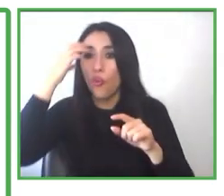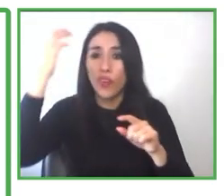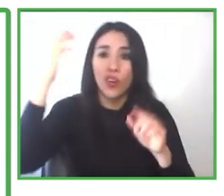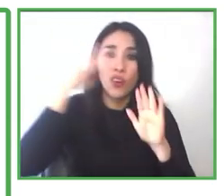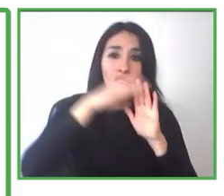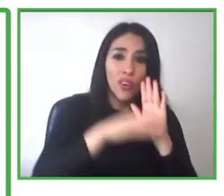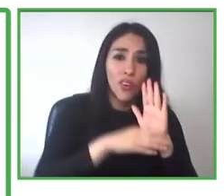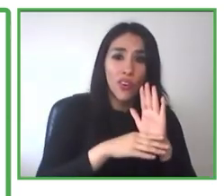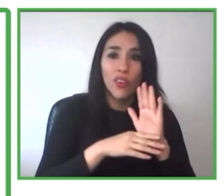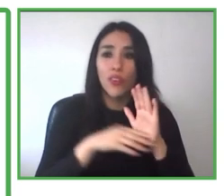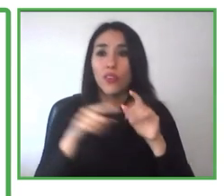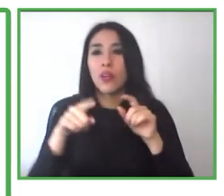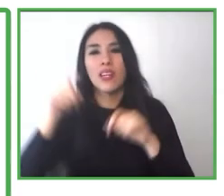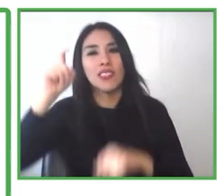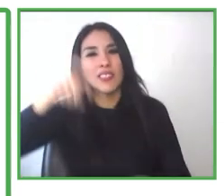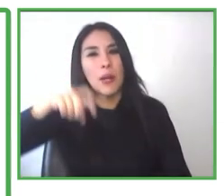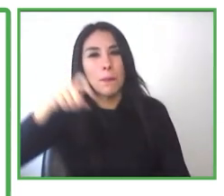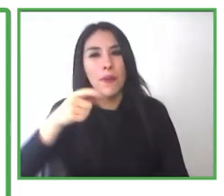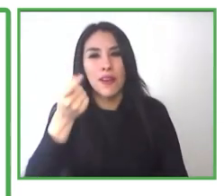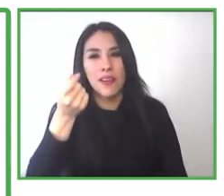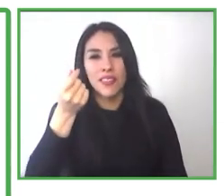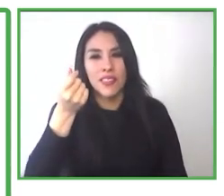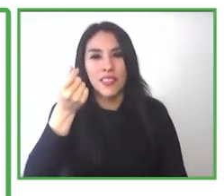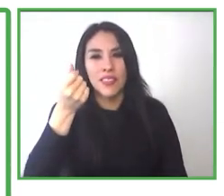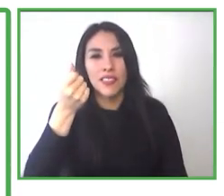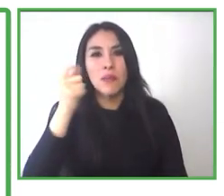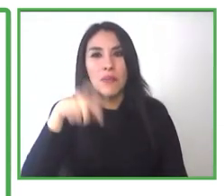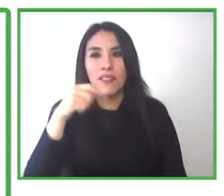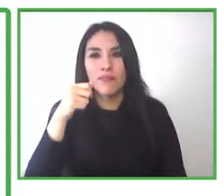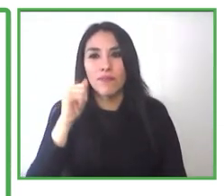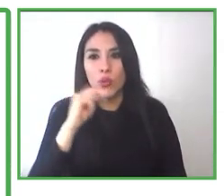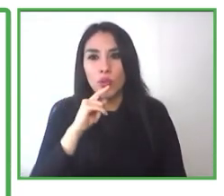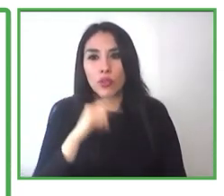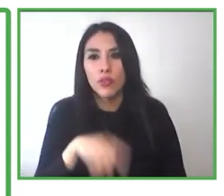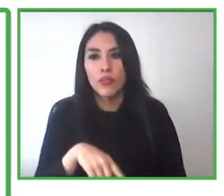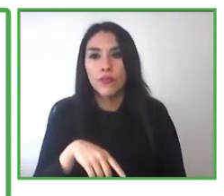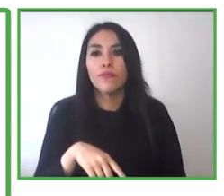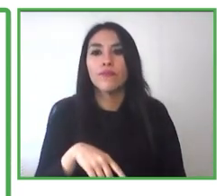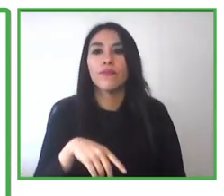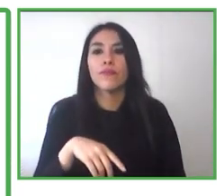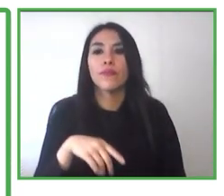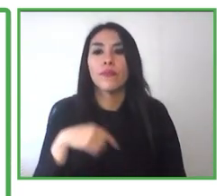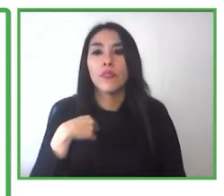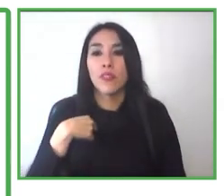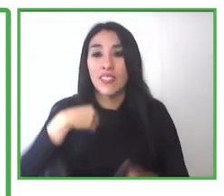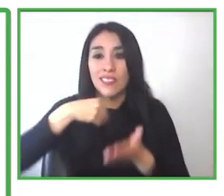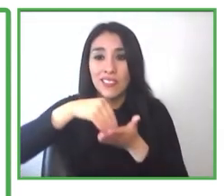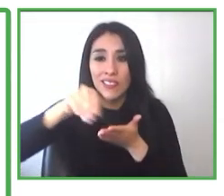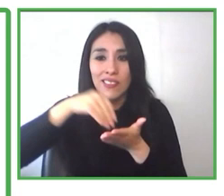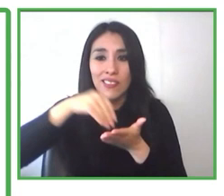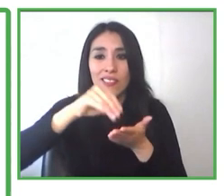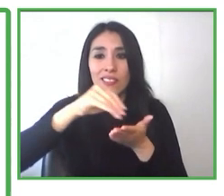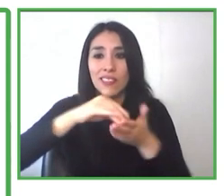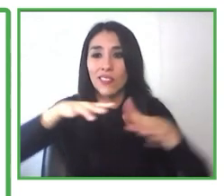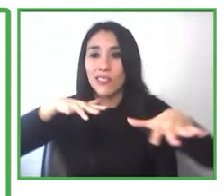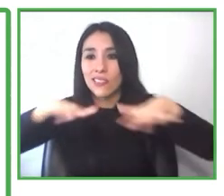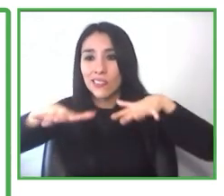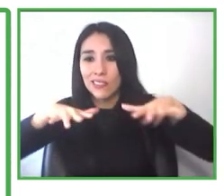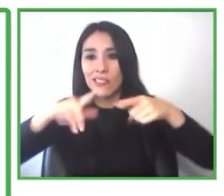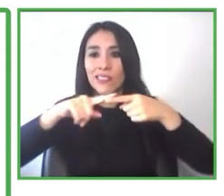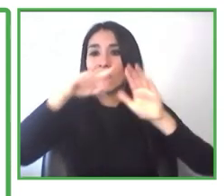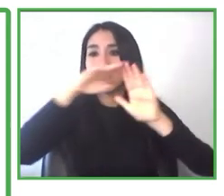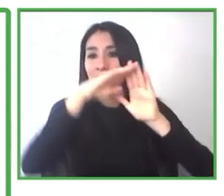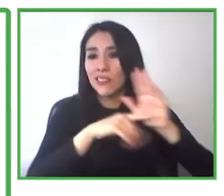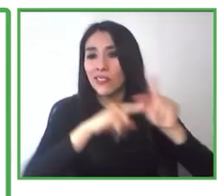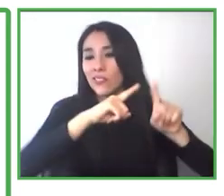da financiamiento directo, tanto en insumos, mobiliarios, en tener un lugar